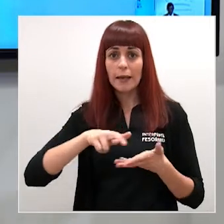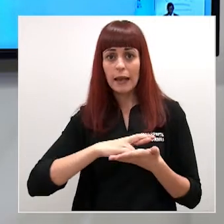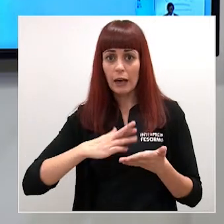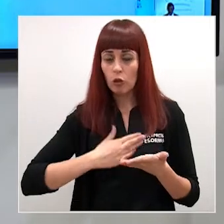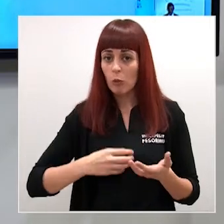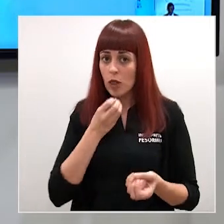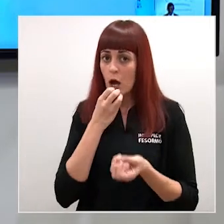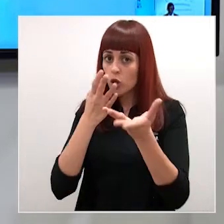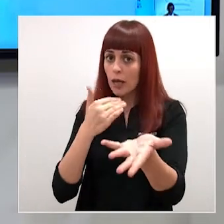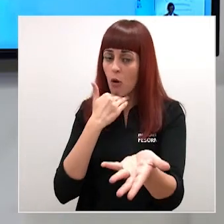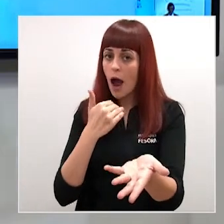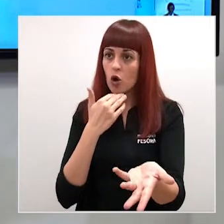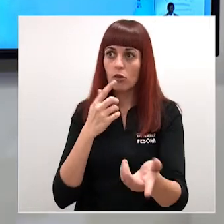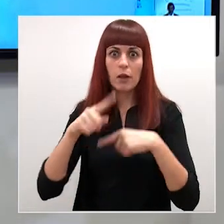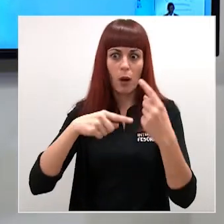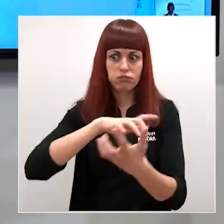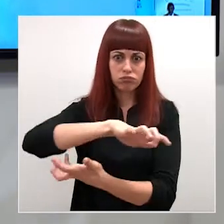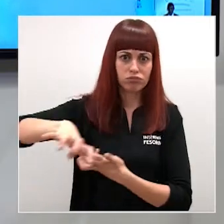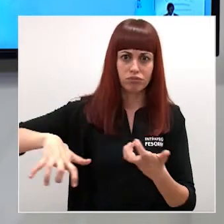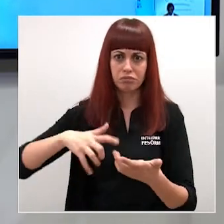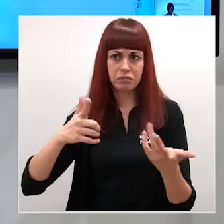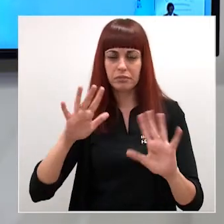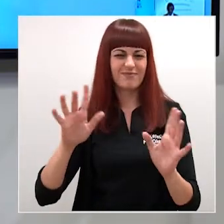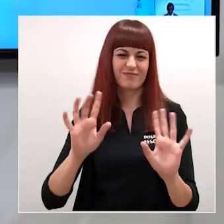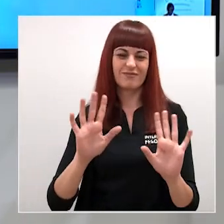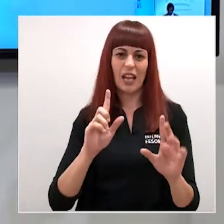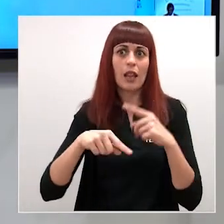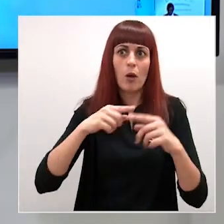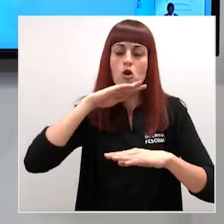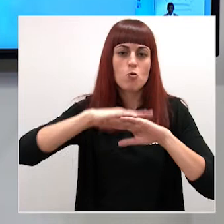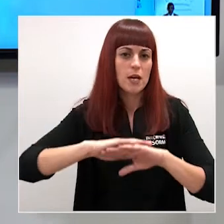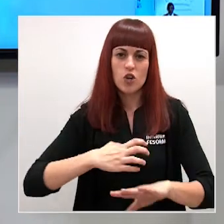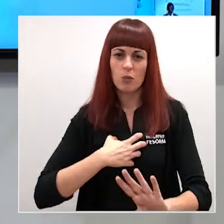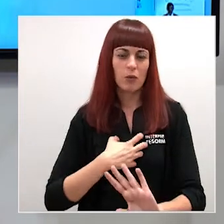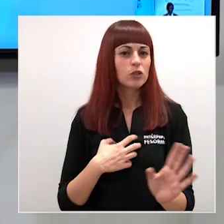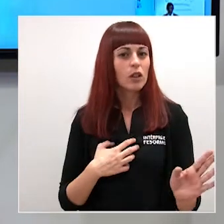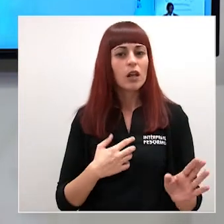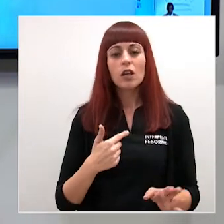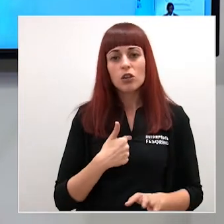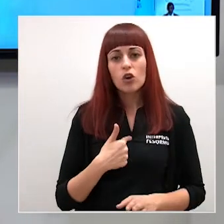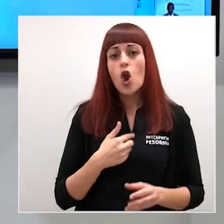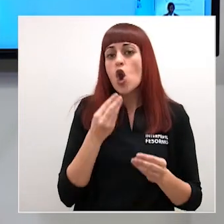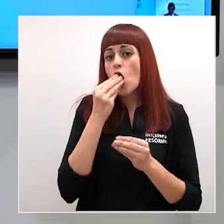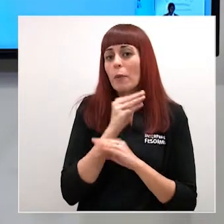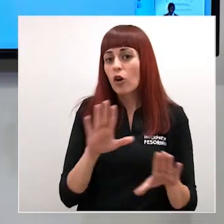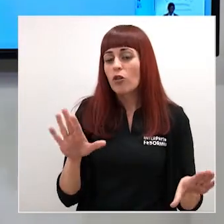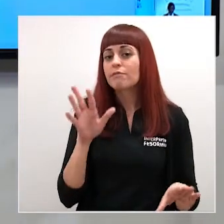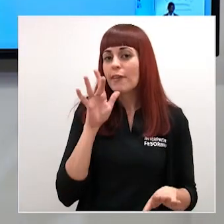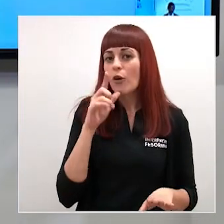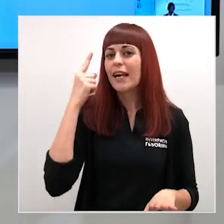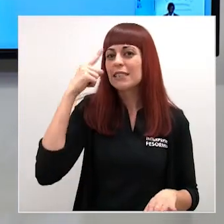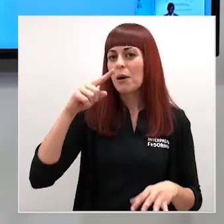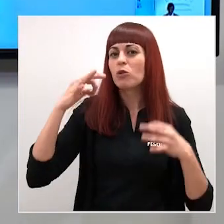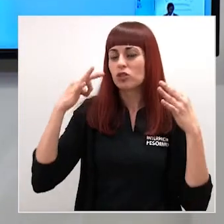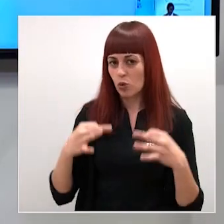de aquí de la comunidad autónoma se generan ciertas expectativas que luego a lo mejor no se pueden cumplir y yo creo que a lo mejor es más común que tengamos las certezas es decir que tengamos el